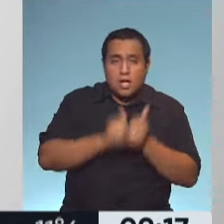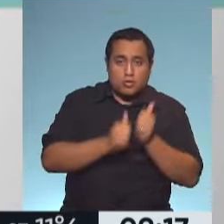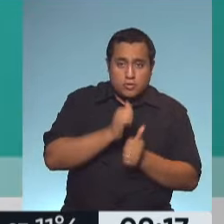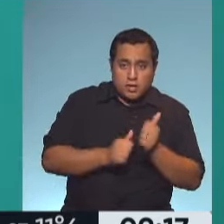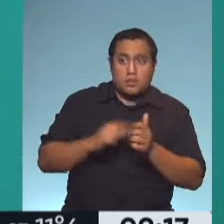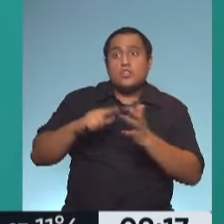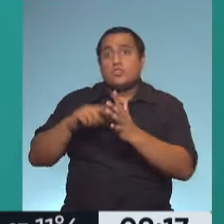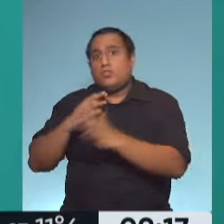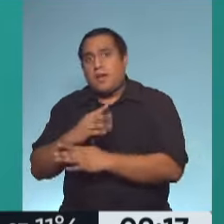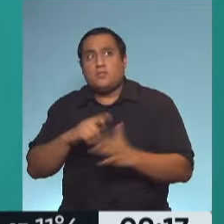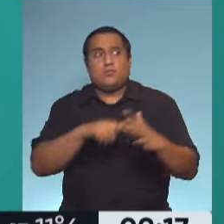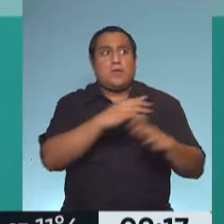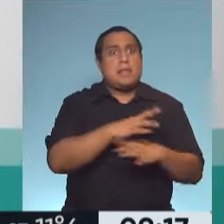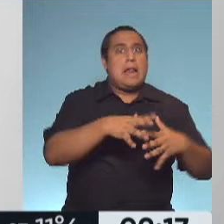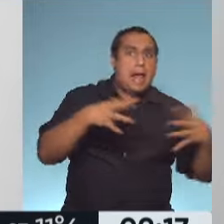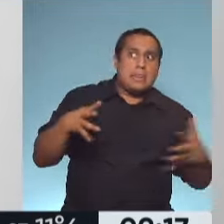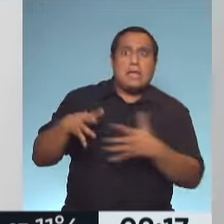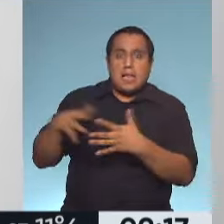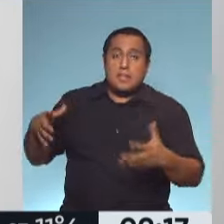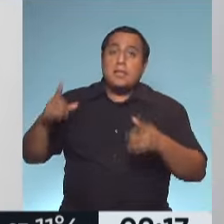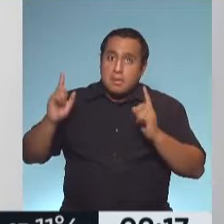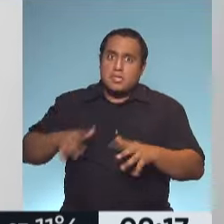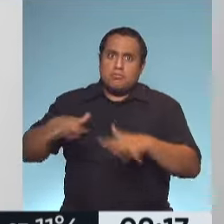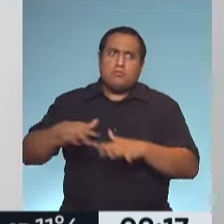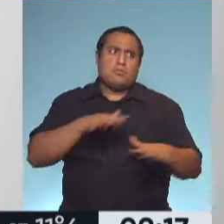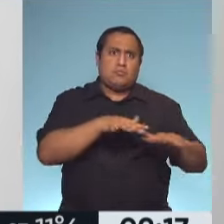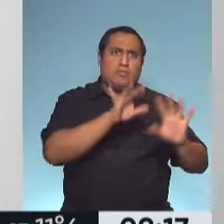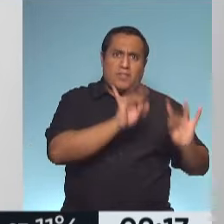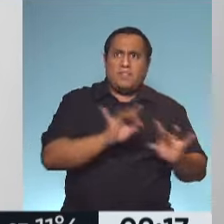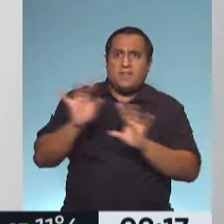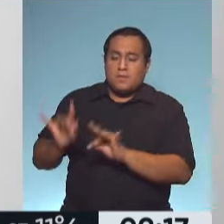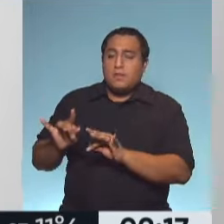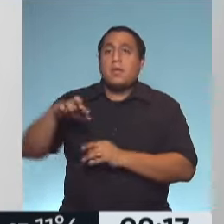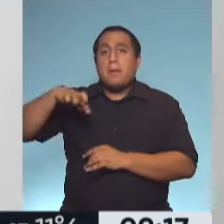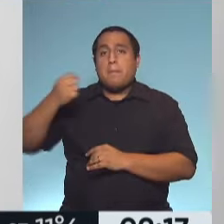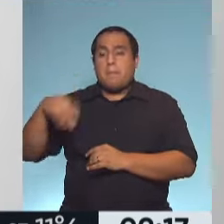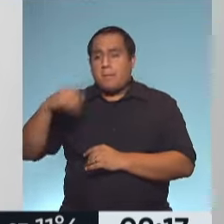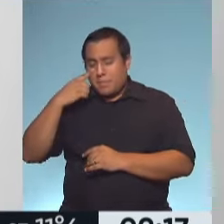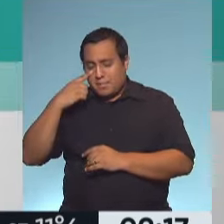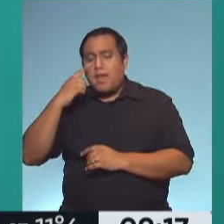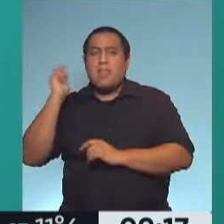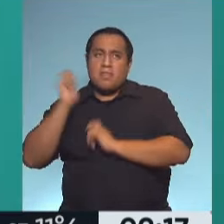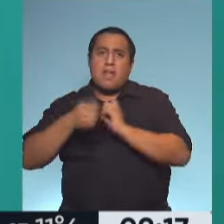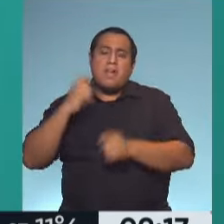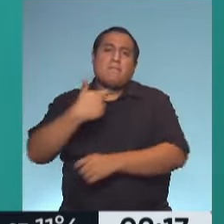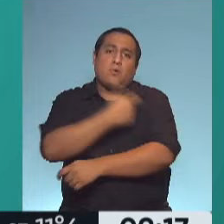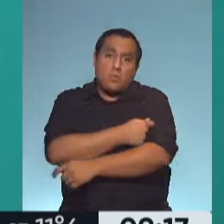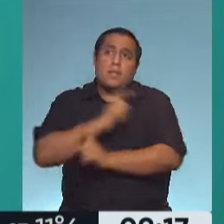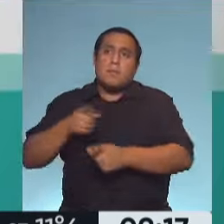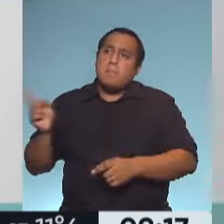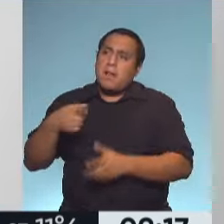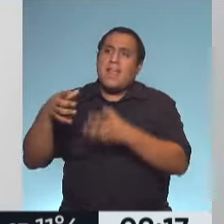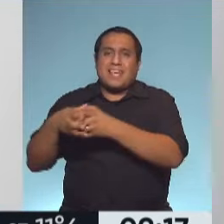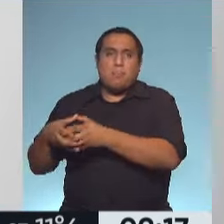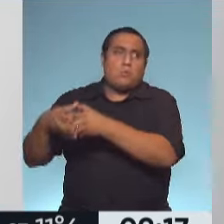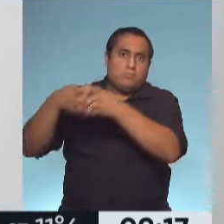son dos ciudades enormes, donde la situación también es crítica y PAMI ahora va a ir a reforzar con dosis y con recurso humano también, y